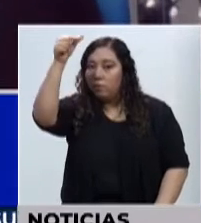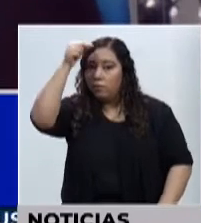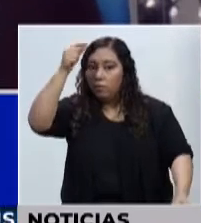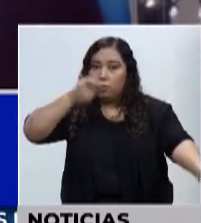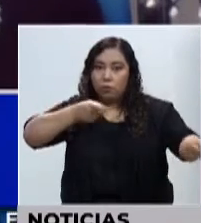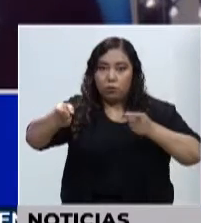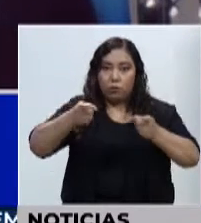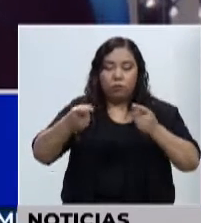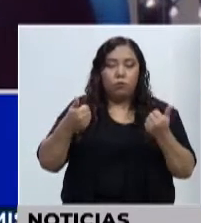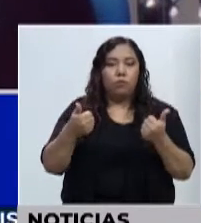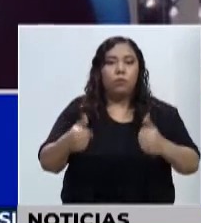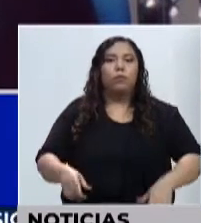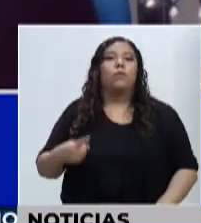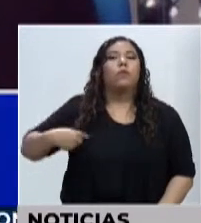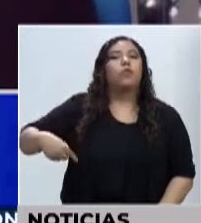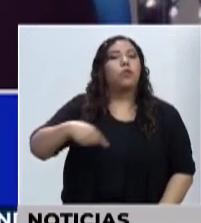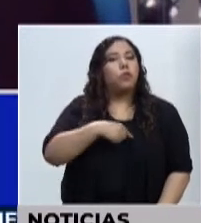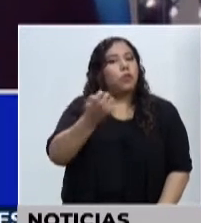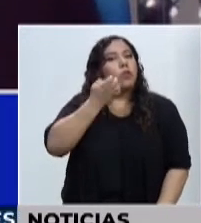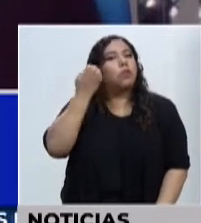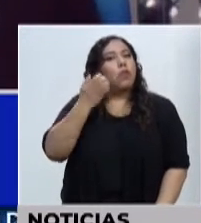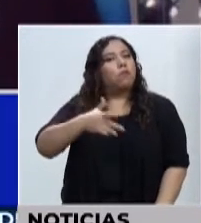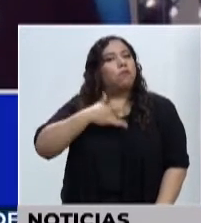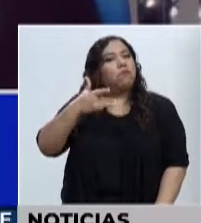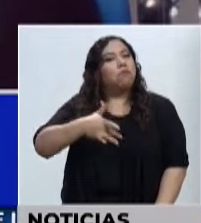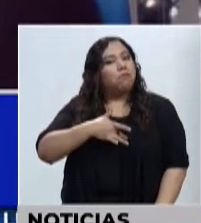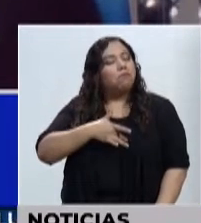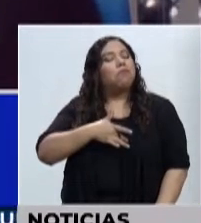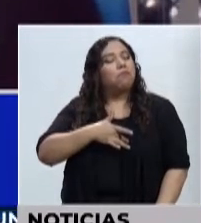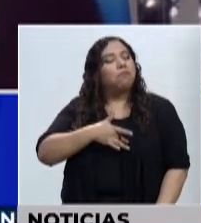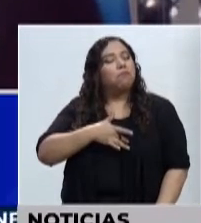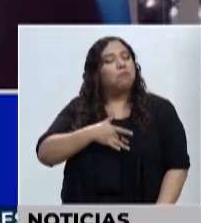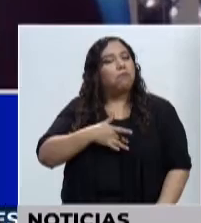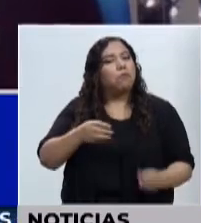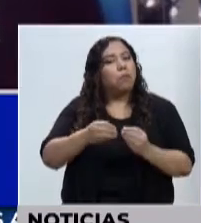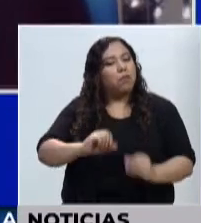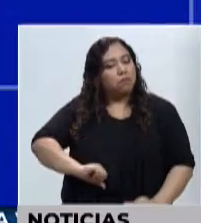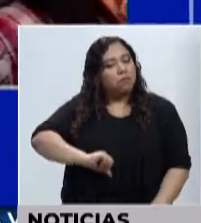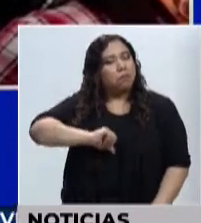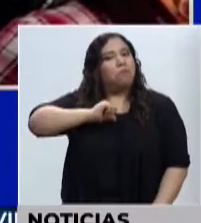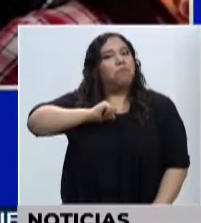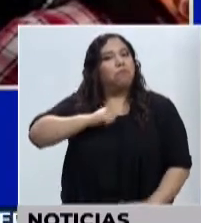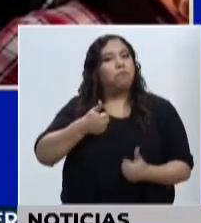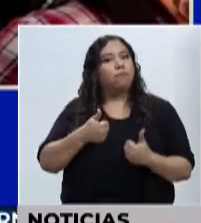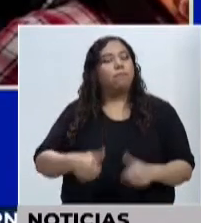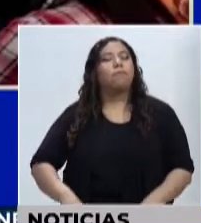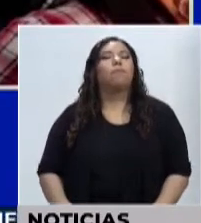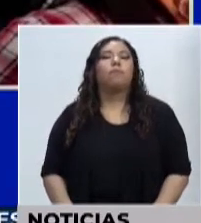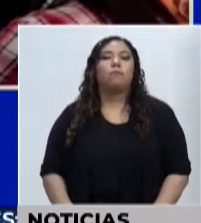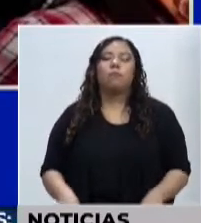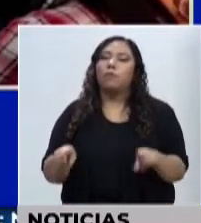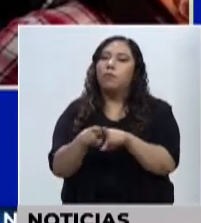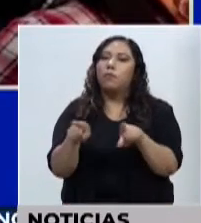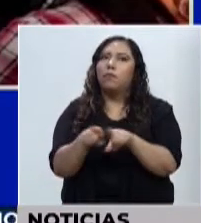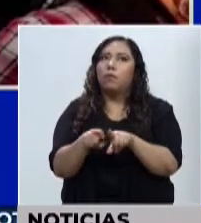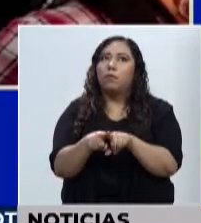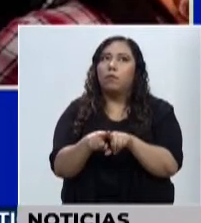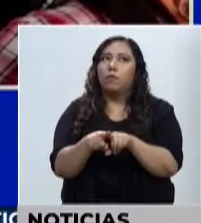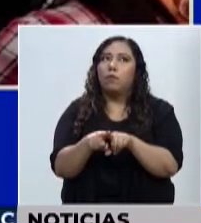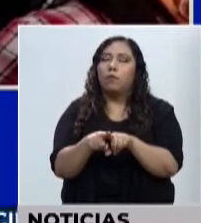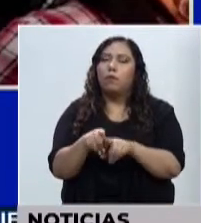y nosotros como escuela nos sentimos parte de ese logro. Hola. hemos...